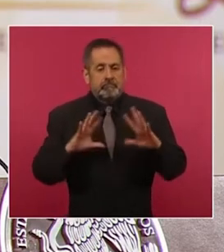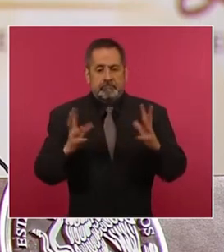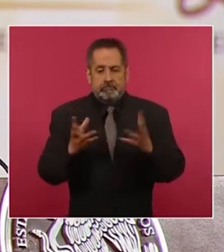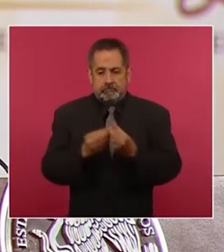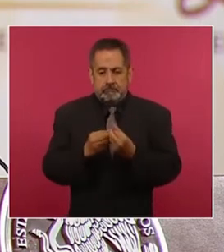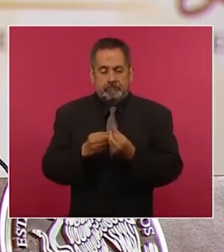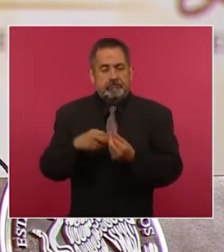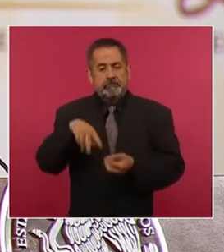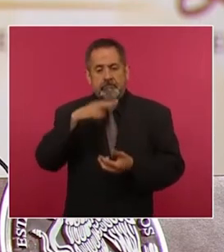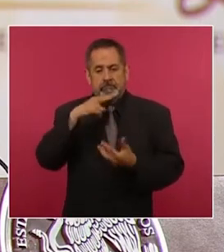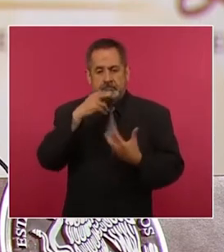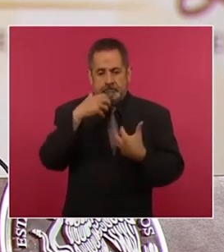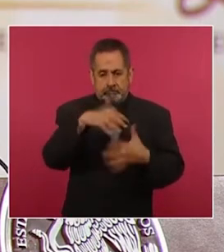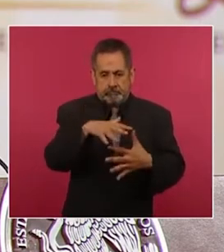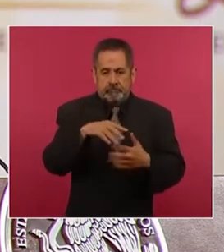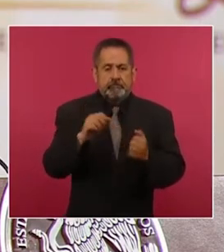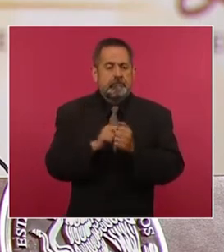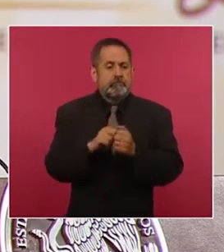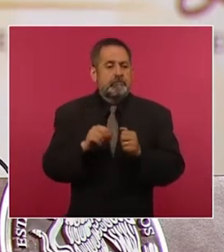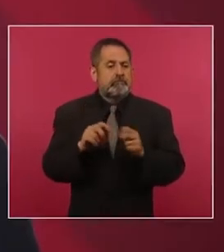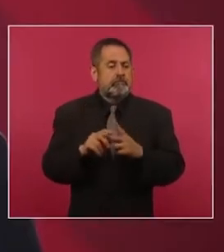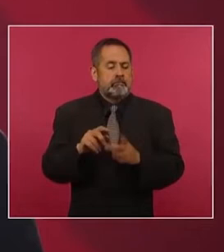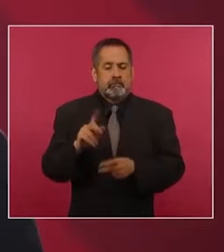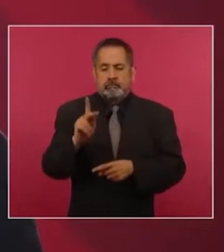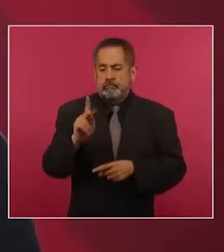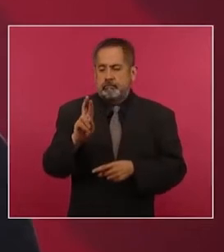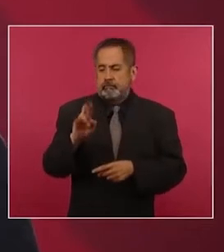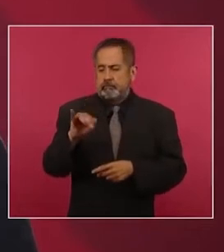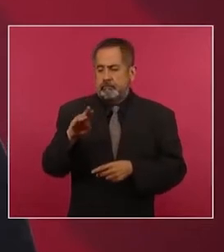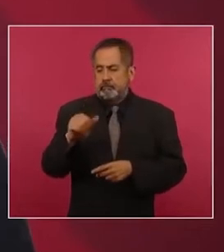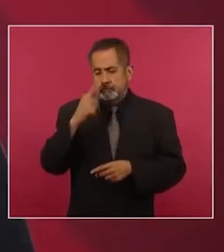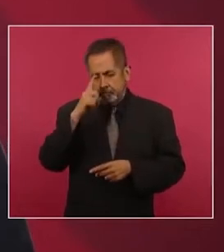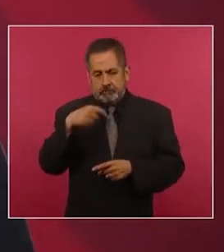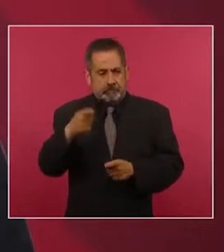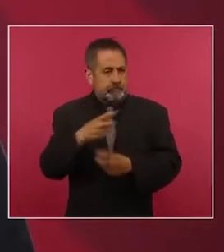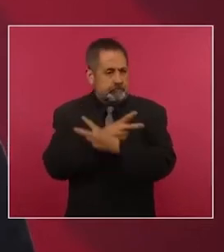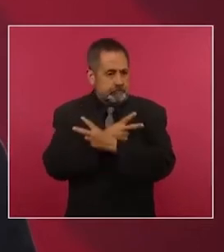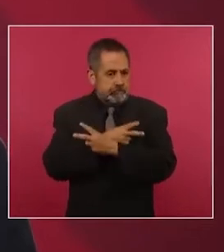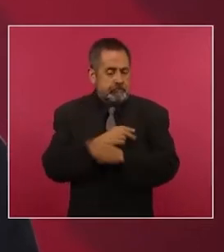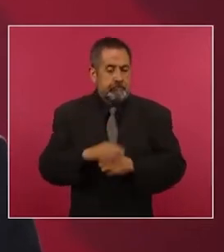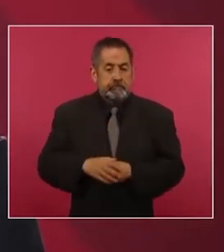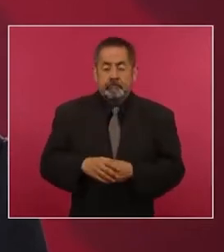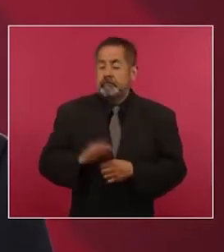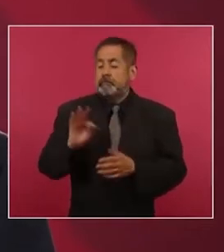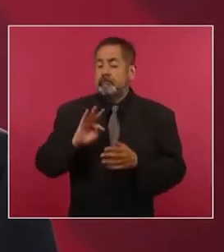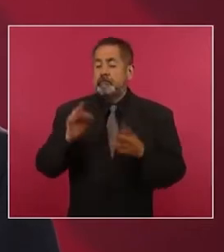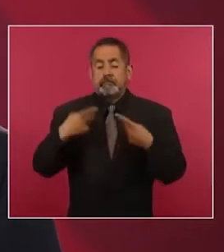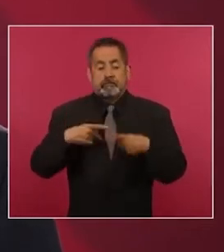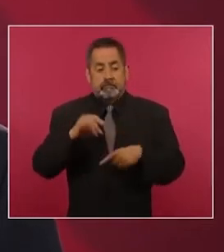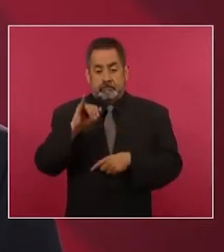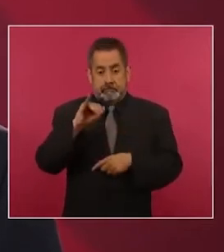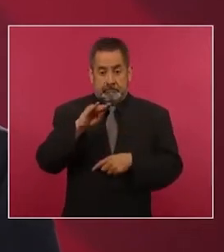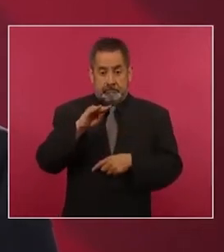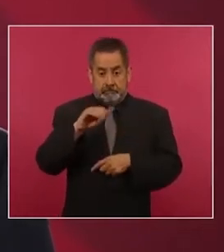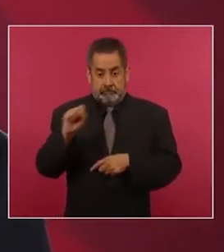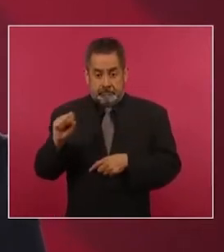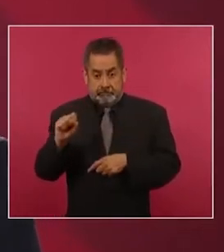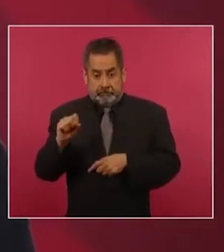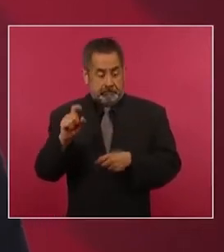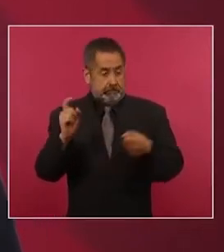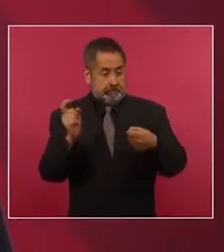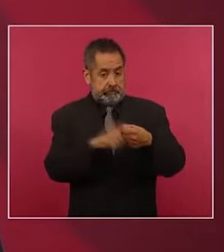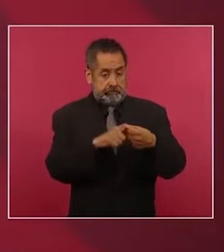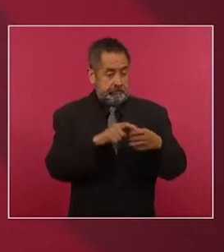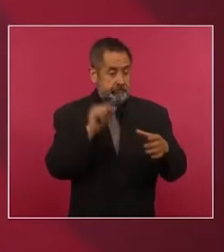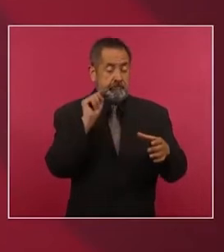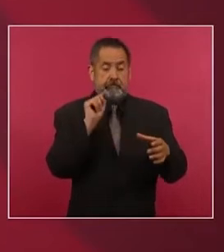aguinaldo y prima vacacional. Este trabajador en el Seguro Social gana o asegurado